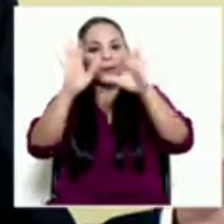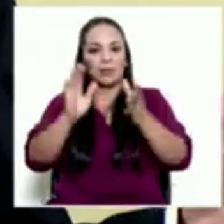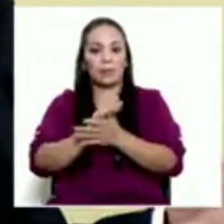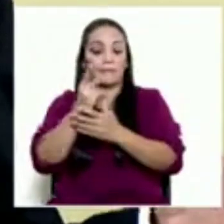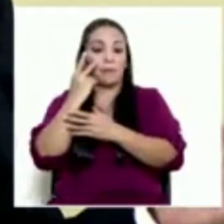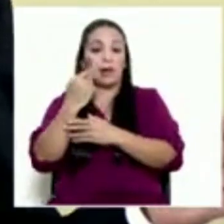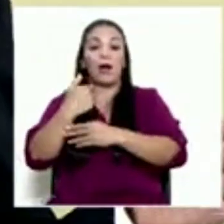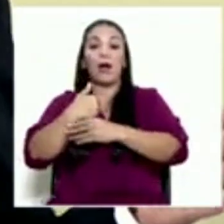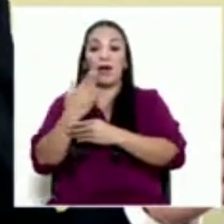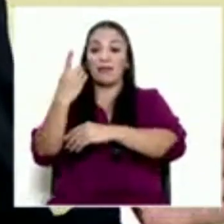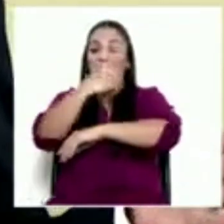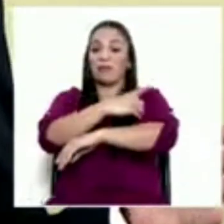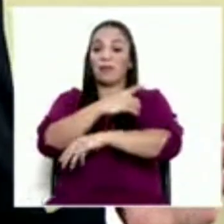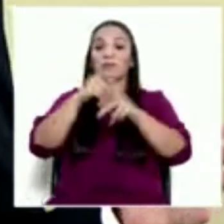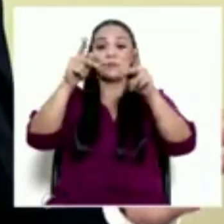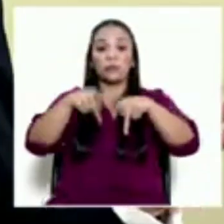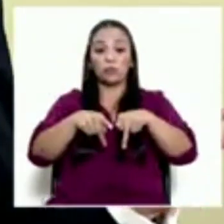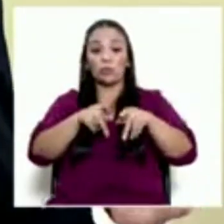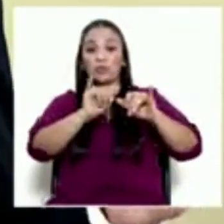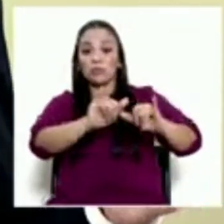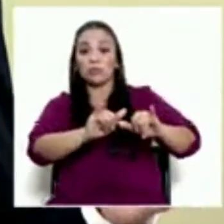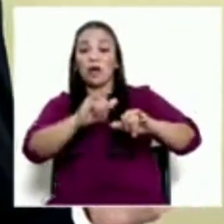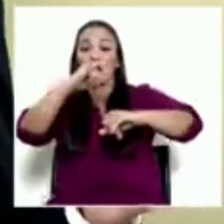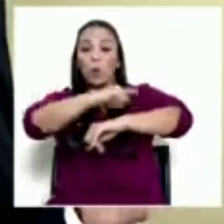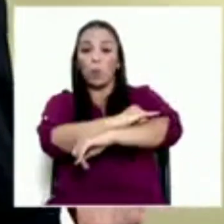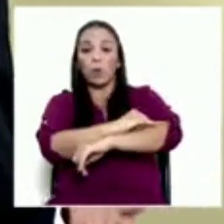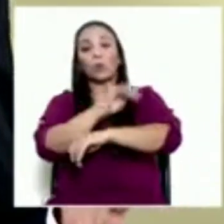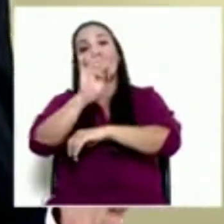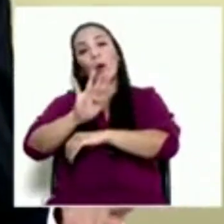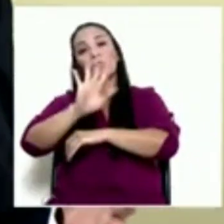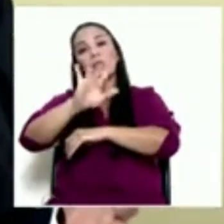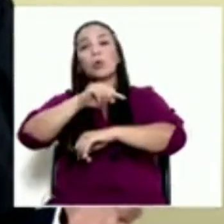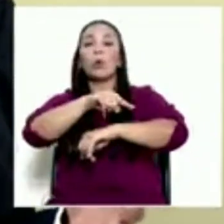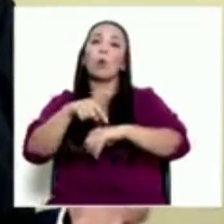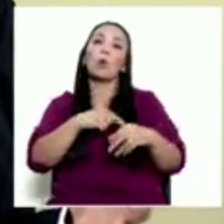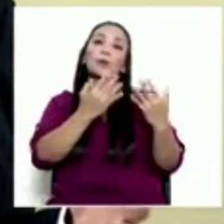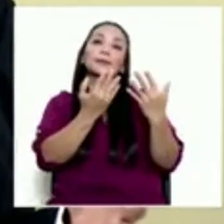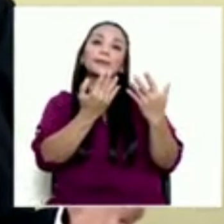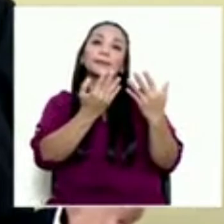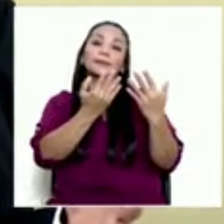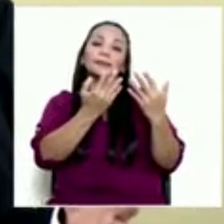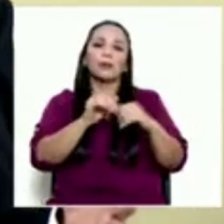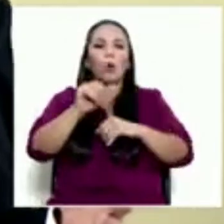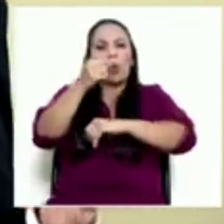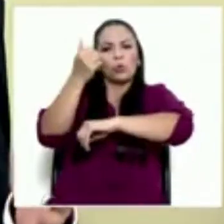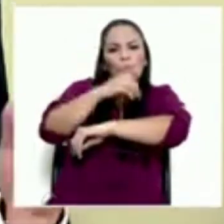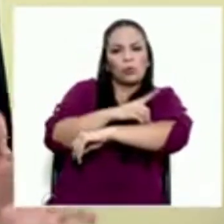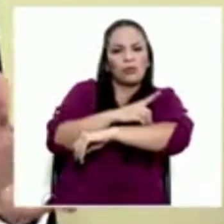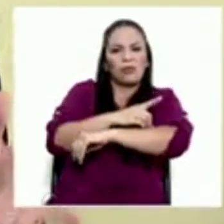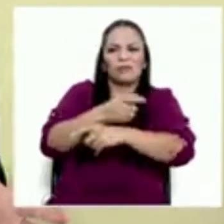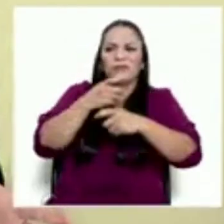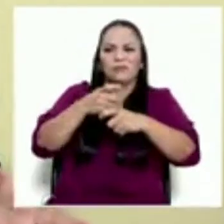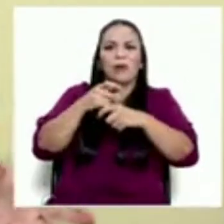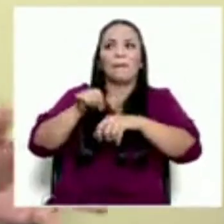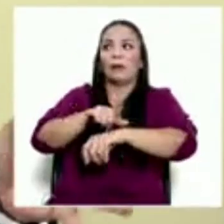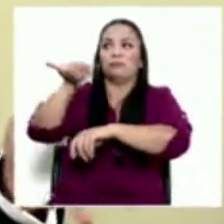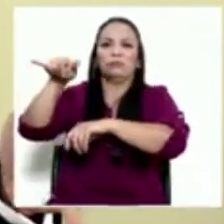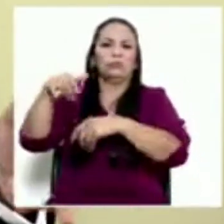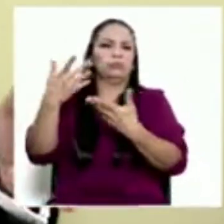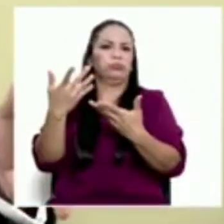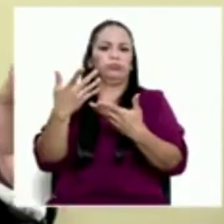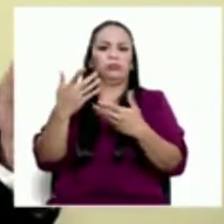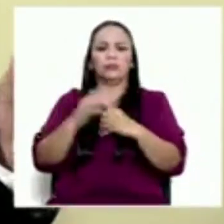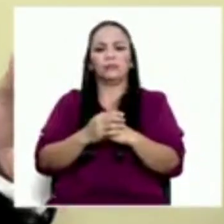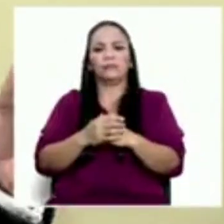días que la gente dura cuatro o cinco horas en un aeropuerto para entrar y otros días que dura excesivamente para salir. El promedio eran